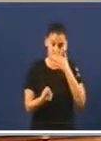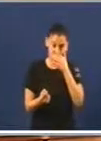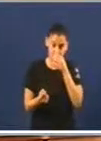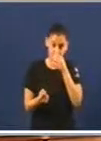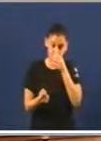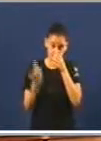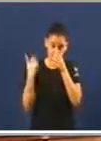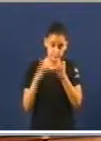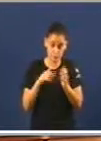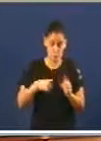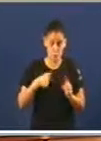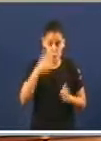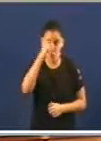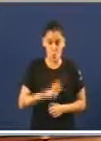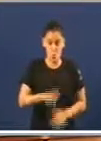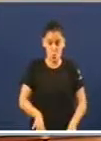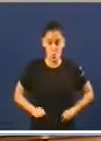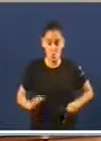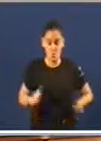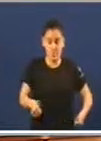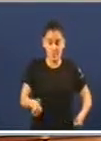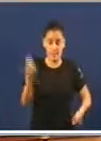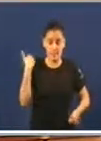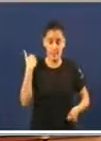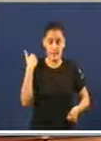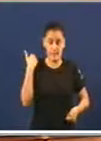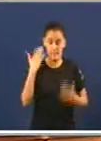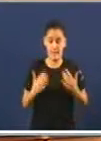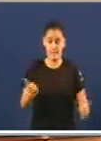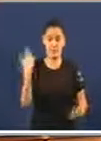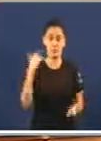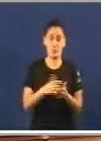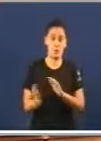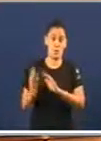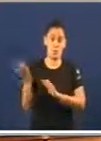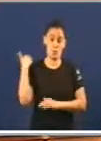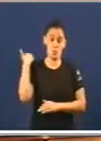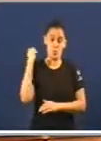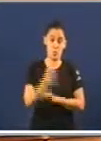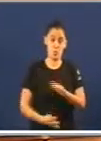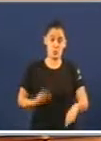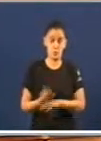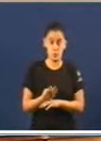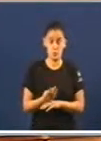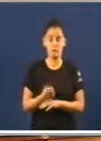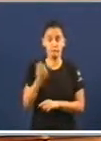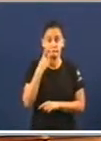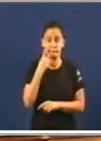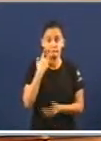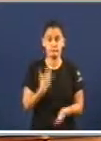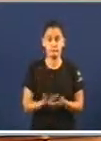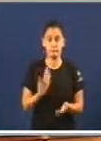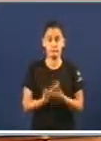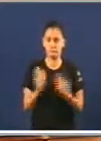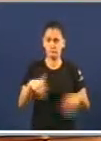Dende que esta deputada entrou neste Parlamento na anterior legislatura, asistín e asistimos con bastante